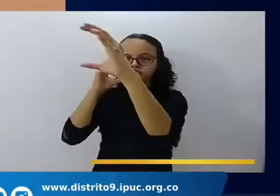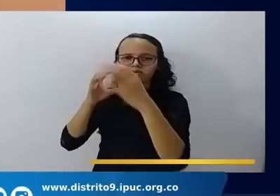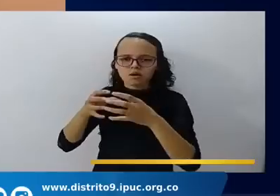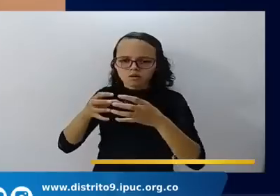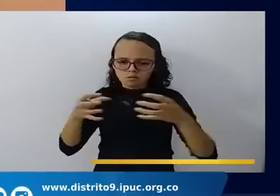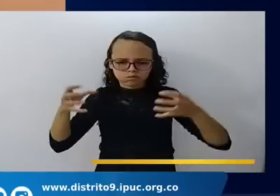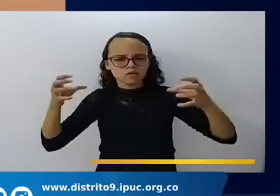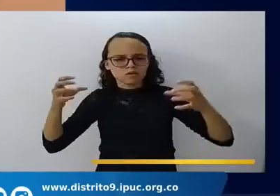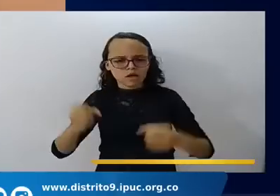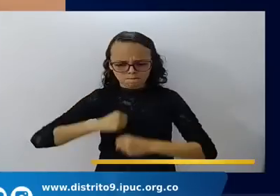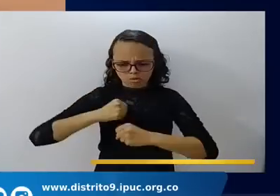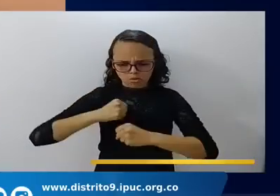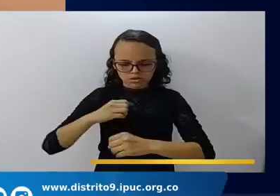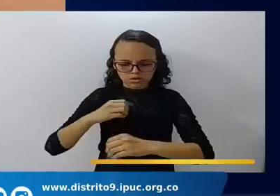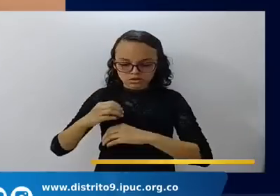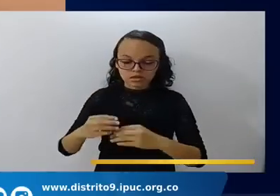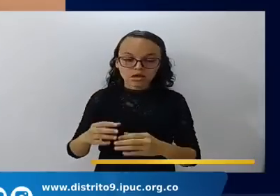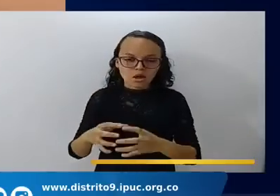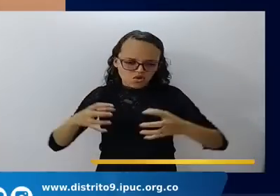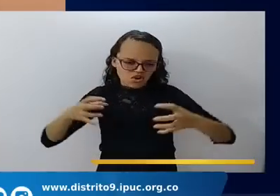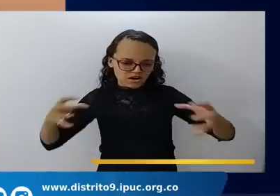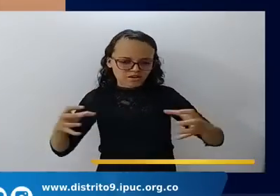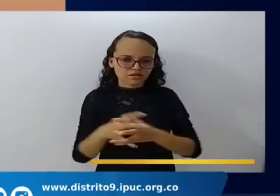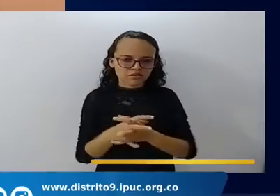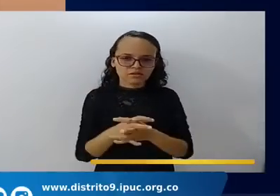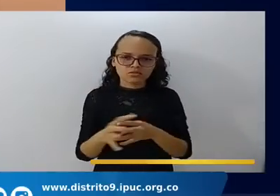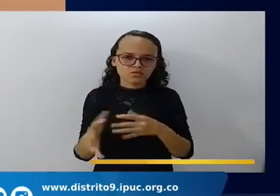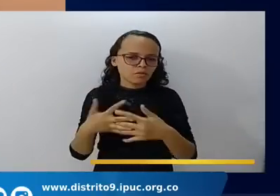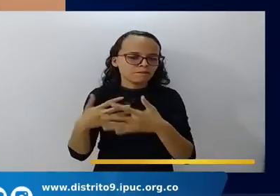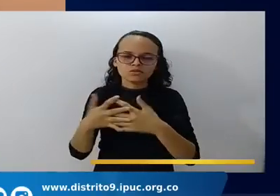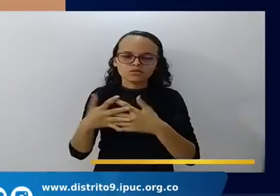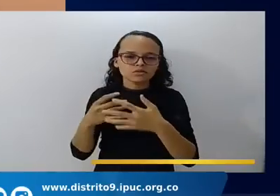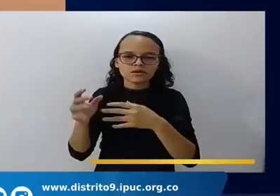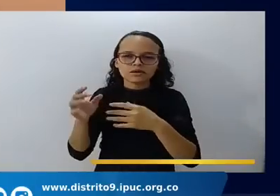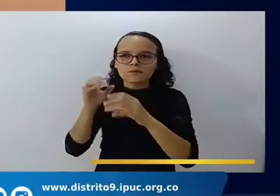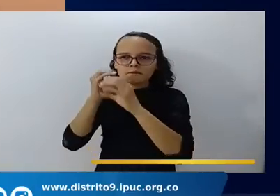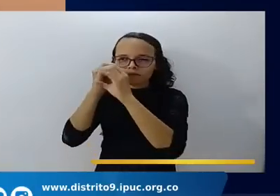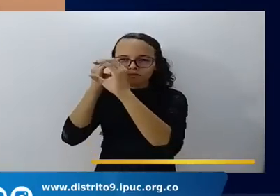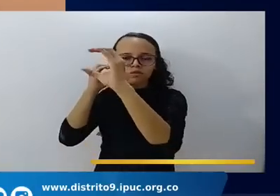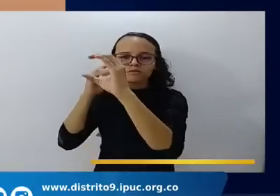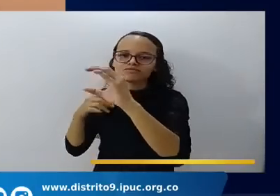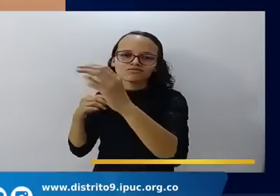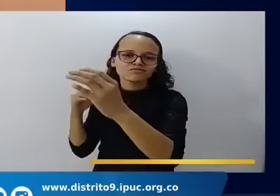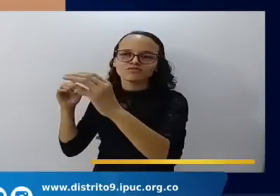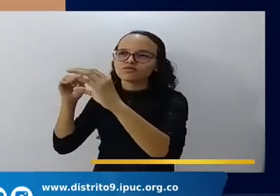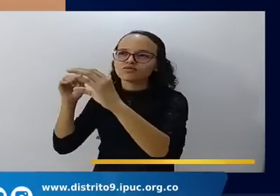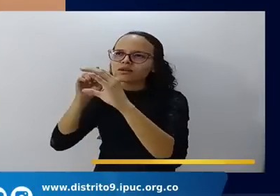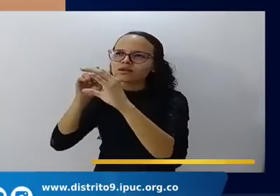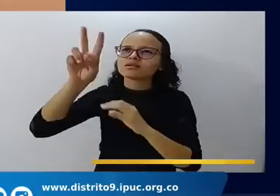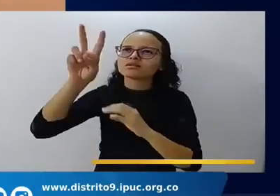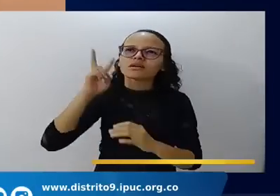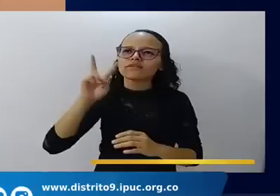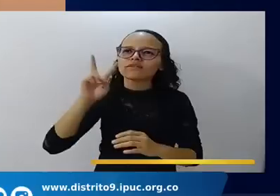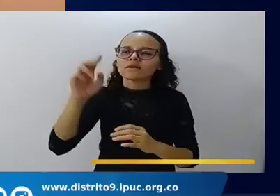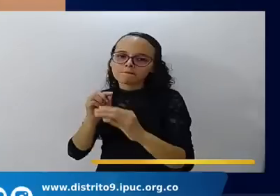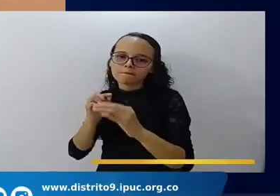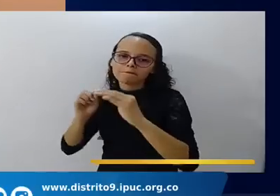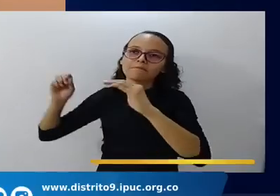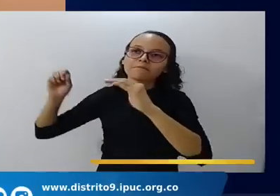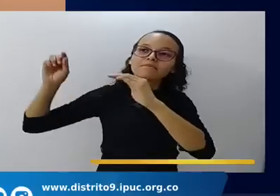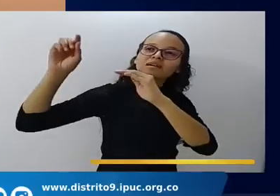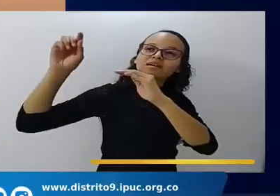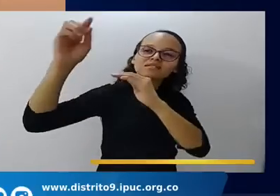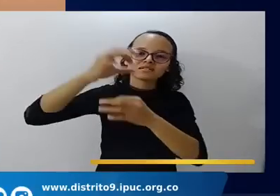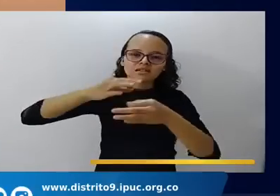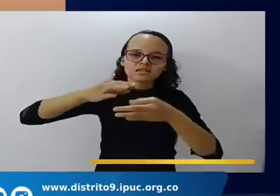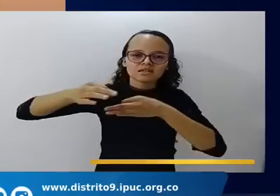Ningún telescopio podrá llegar, hacia donde llega la mirada de un hombre y una mujer que